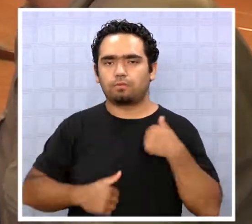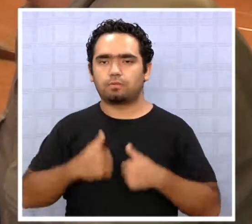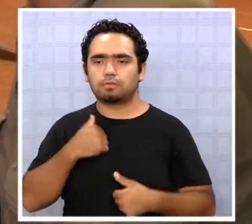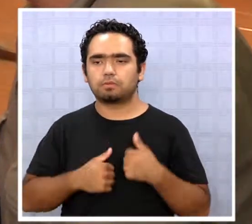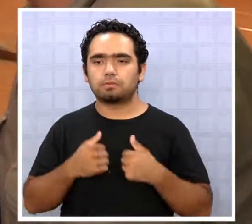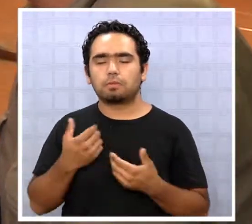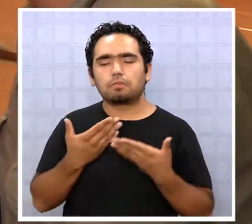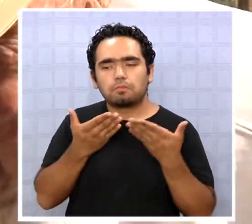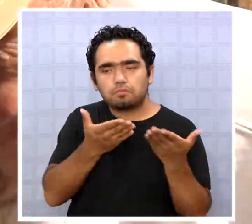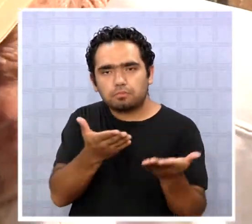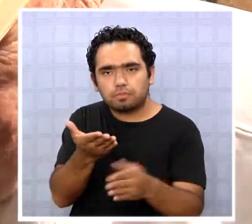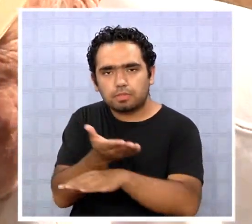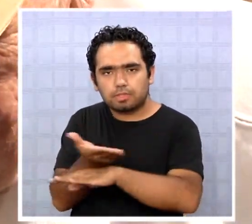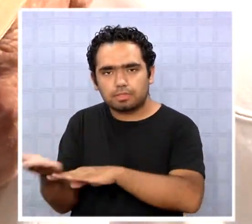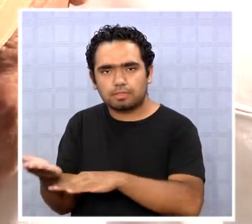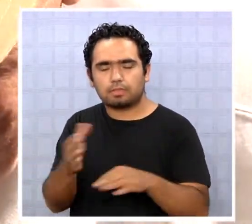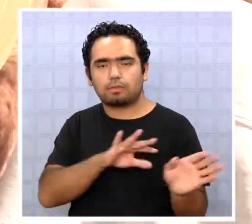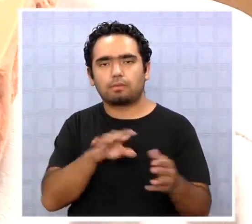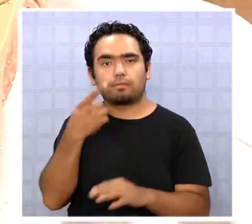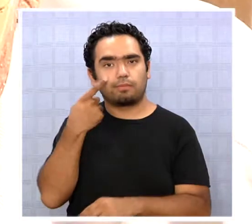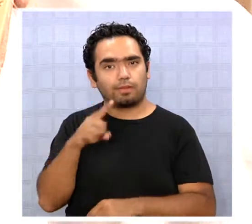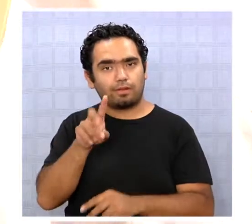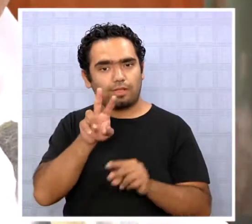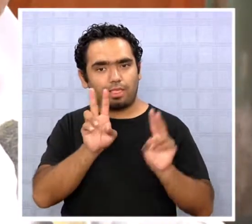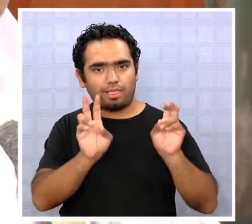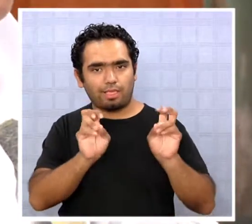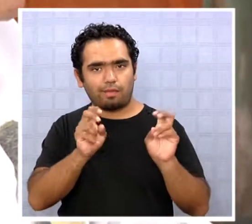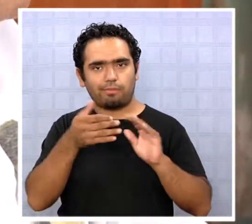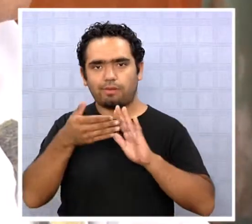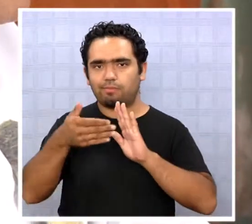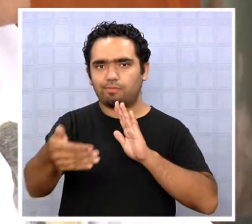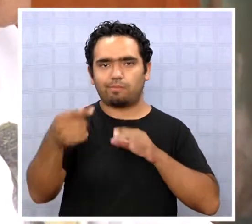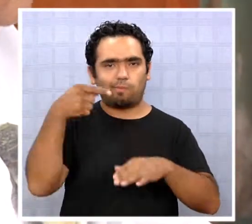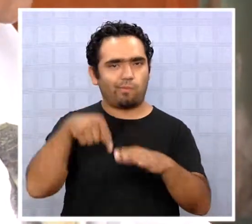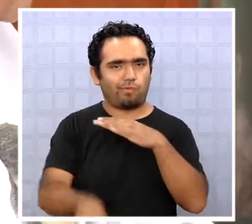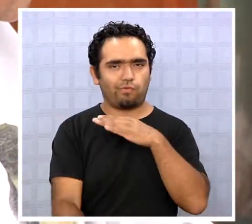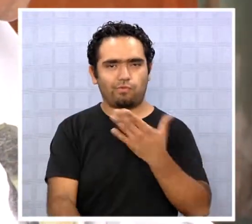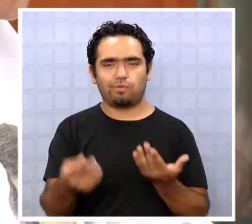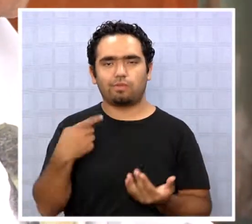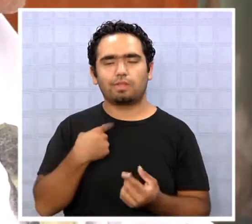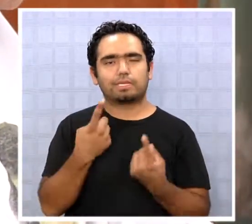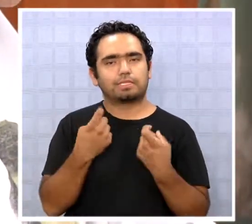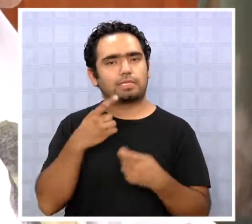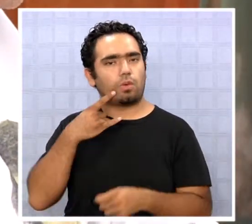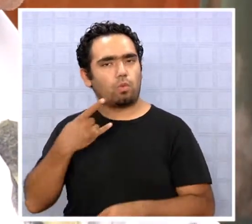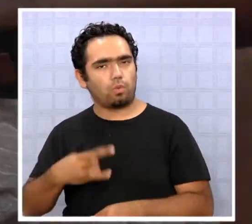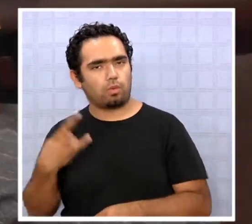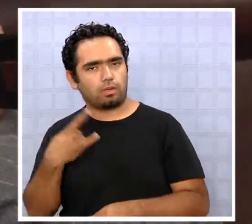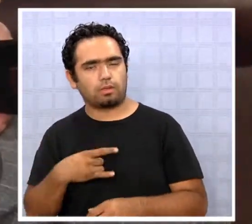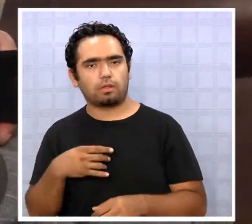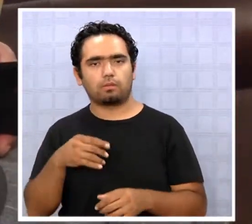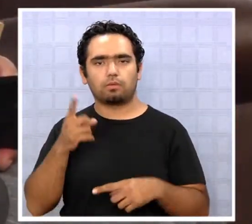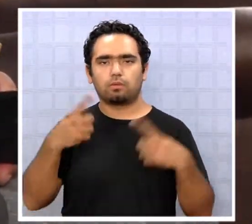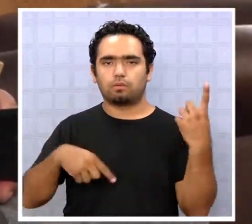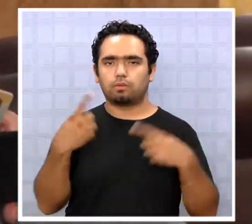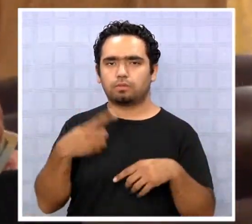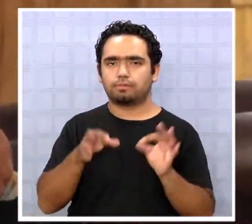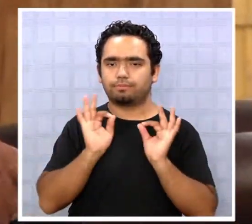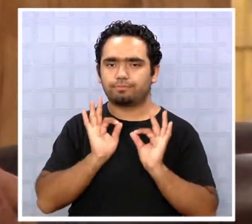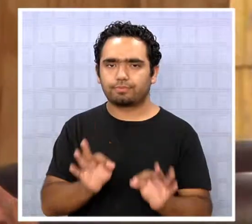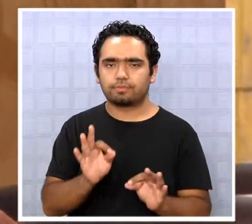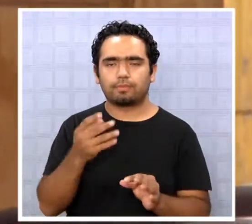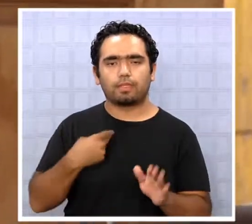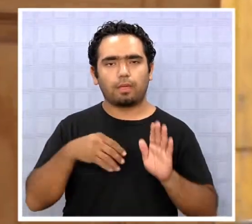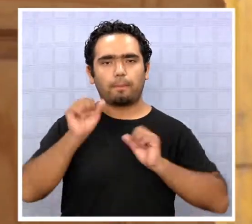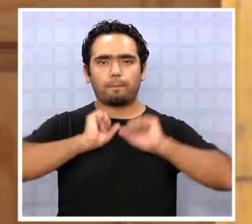Pero el tema va más allá, ya que sin duda se requiere en forma urgente de medidas concretas para generar políticas públicas